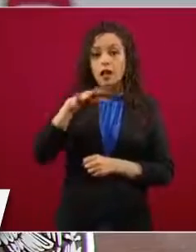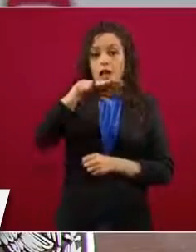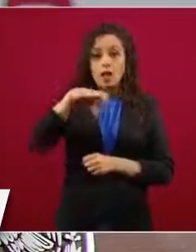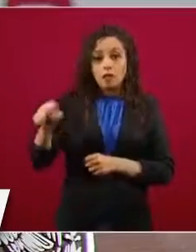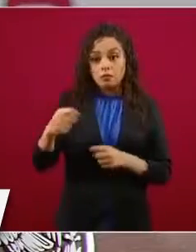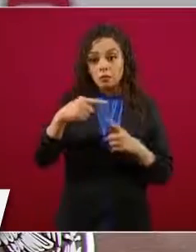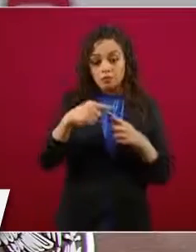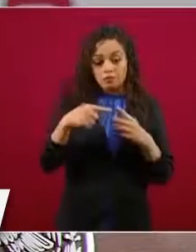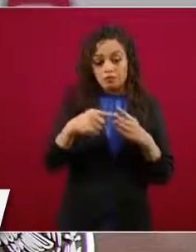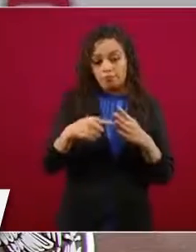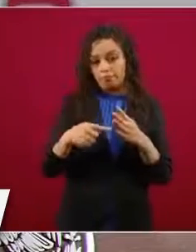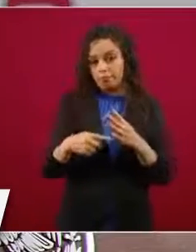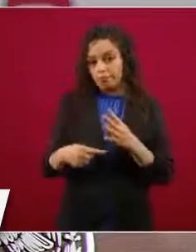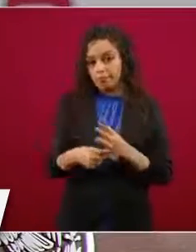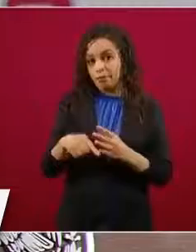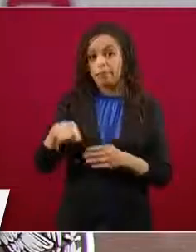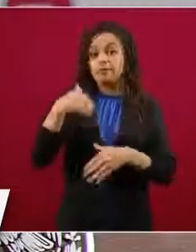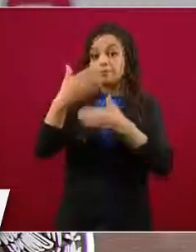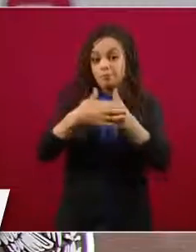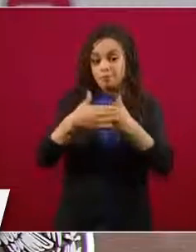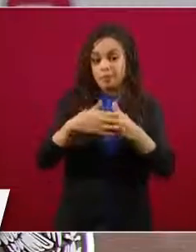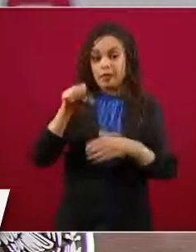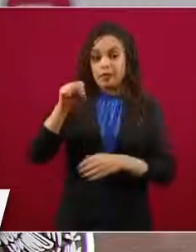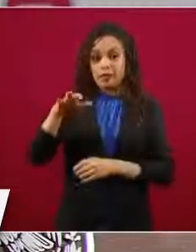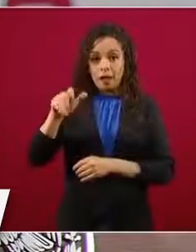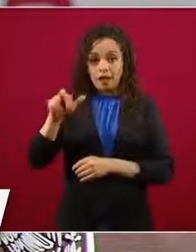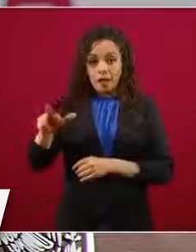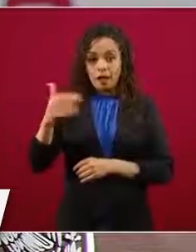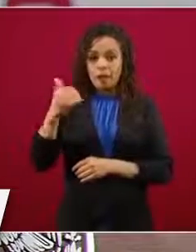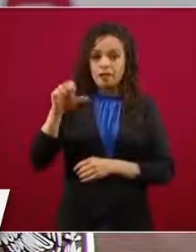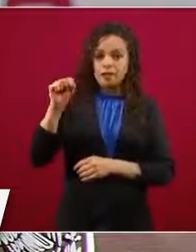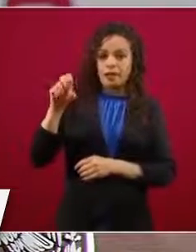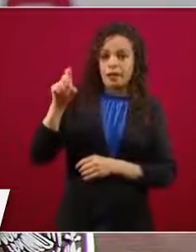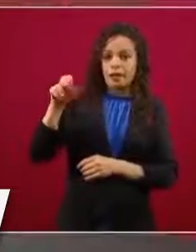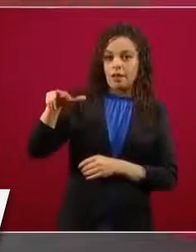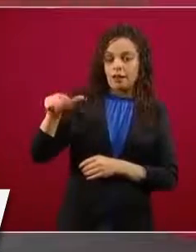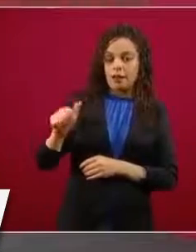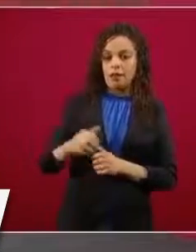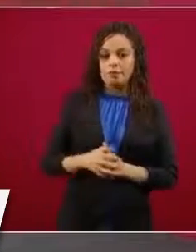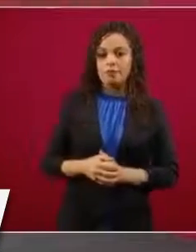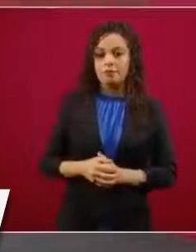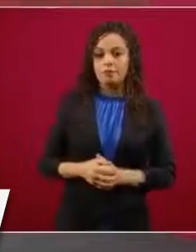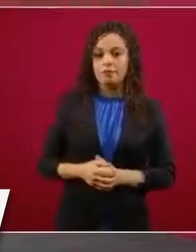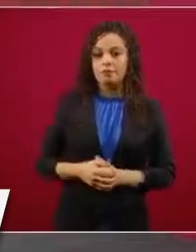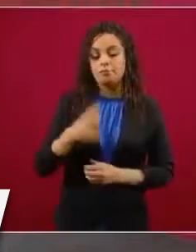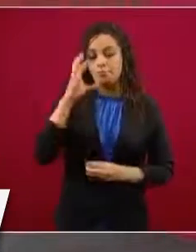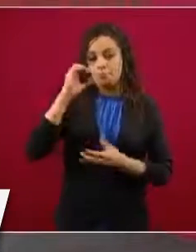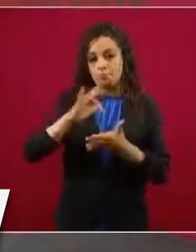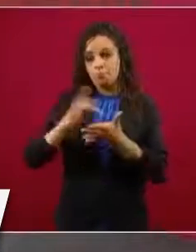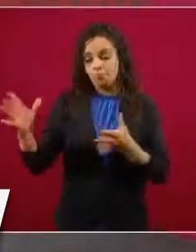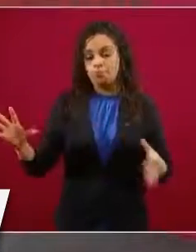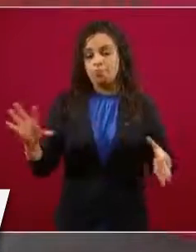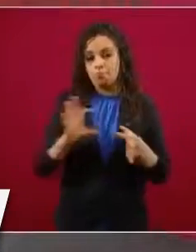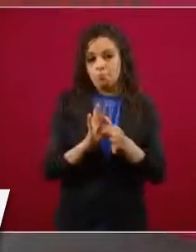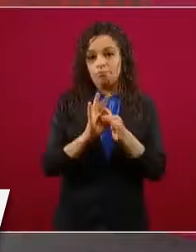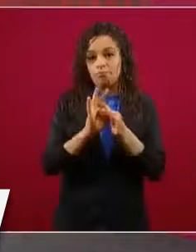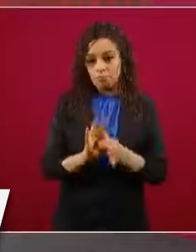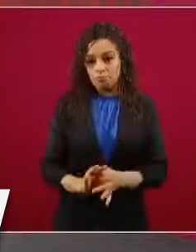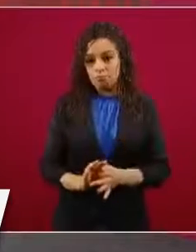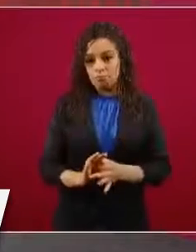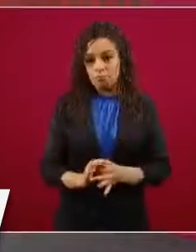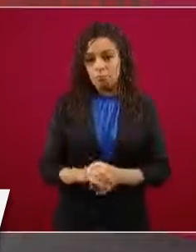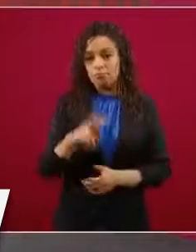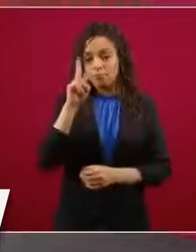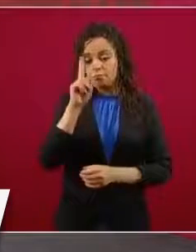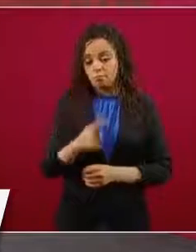CEMAR y SEDENA. Así que agradecemos mucho esta coordinación, presidente, y vamos a estar atendiendo